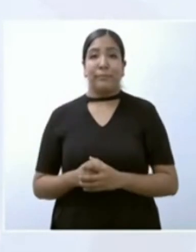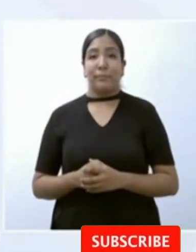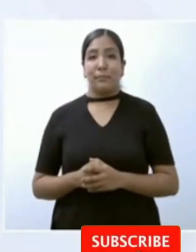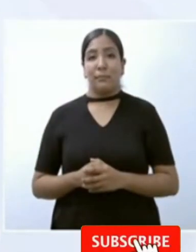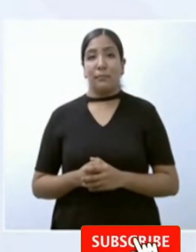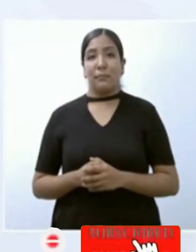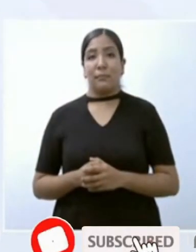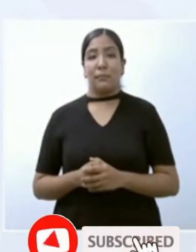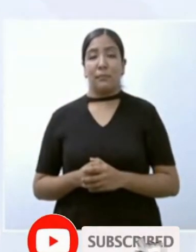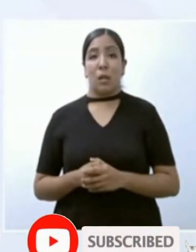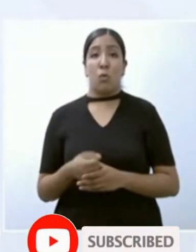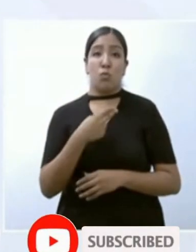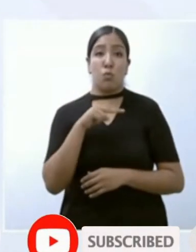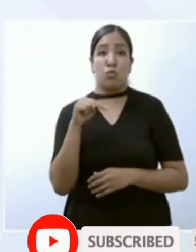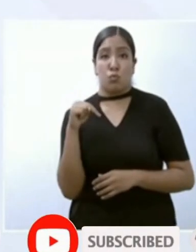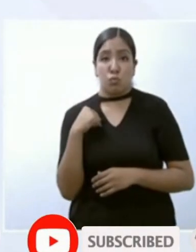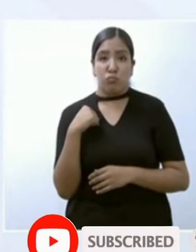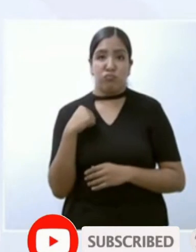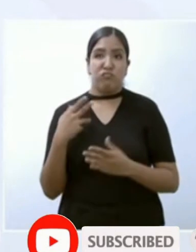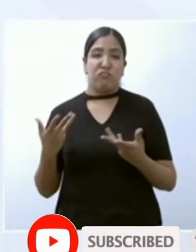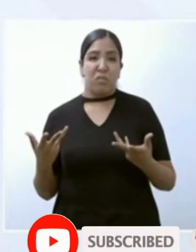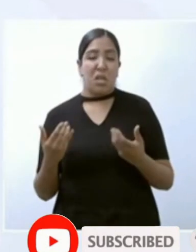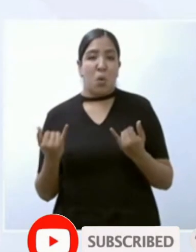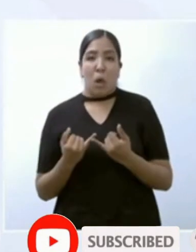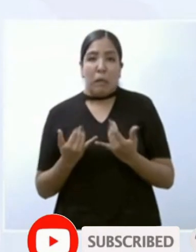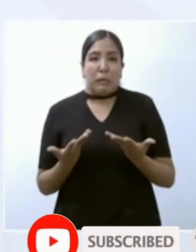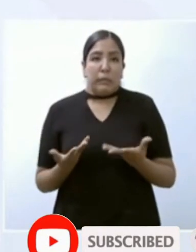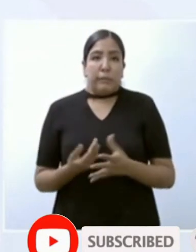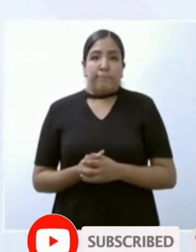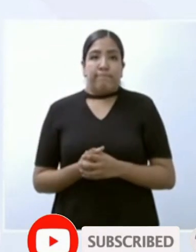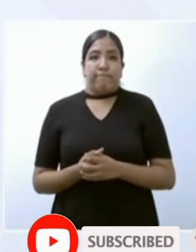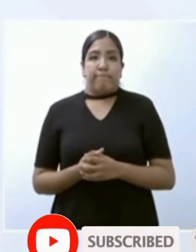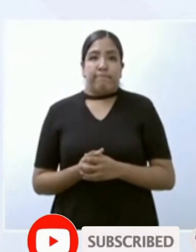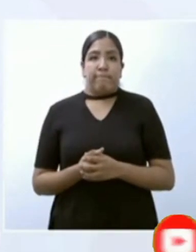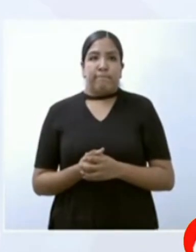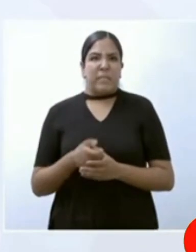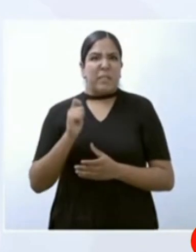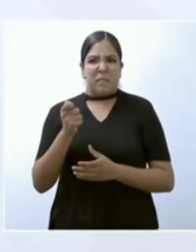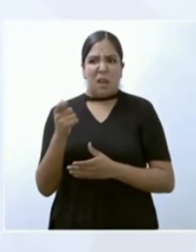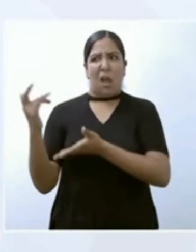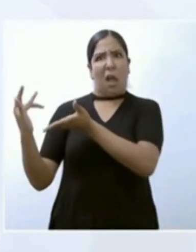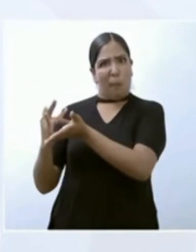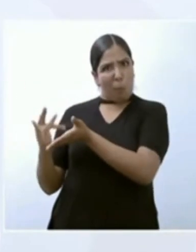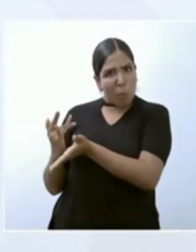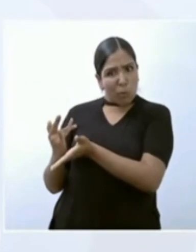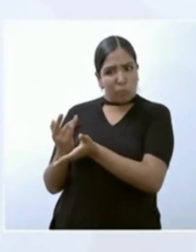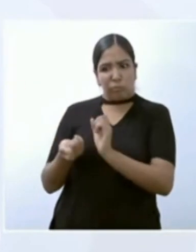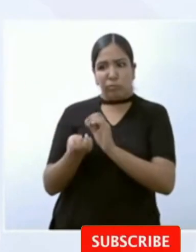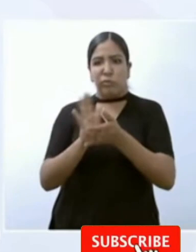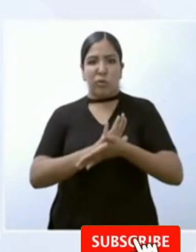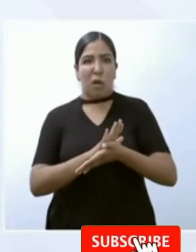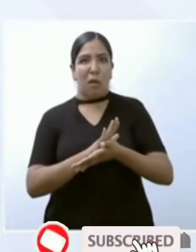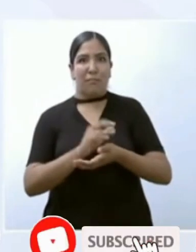Y tenemos también hacia adelante compromisos de inversión.